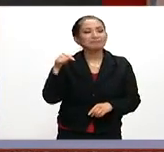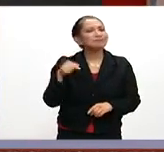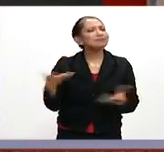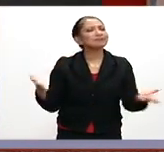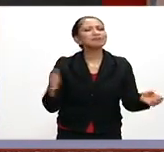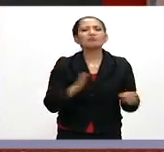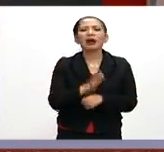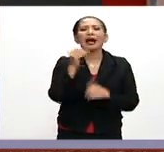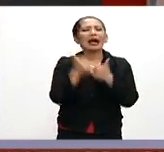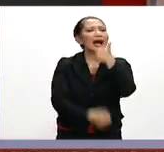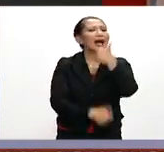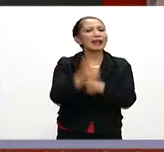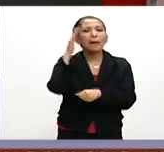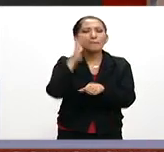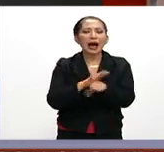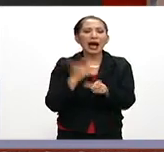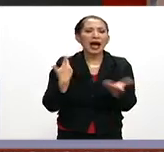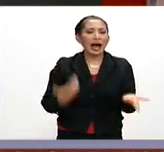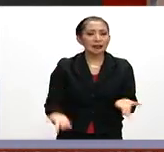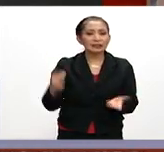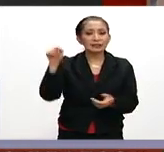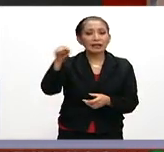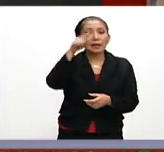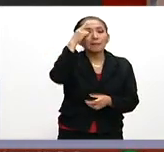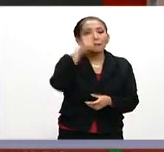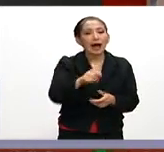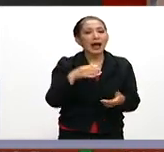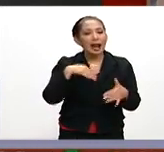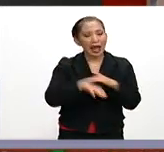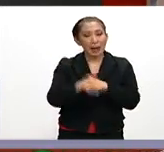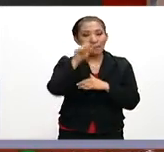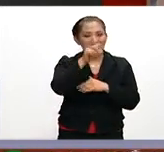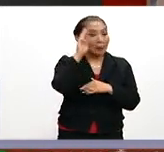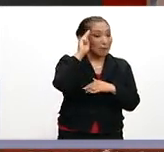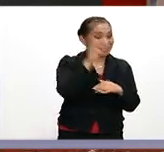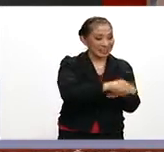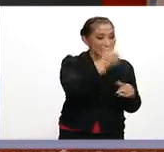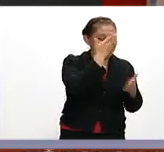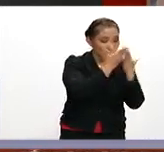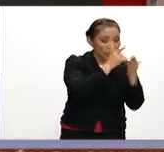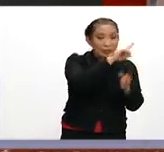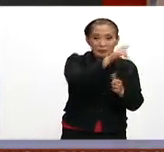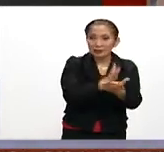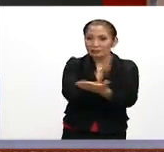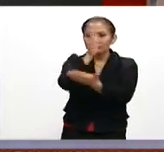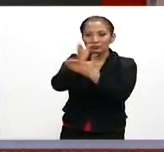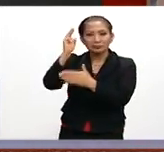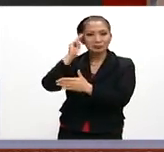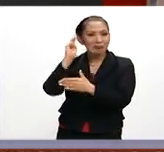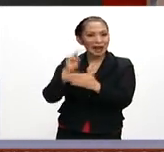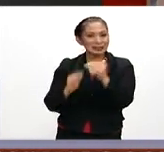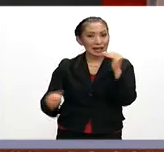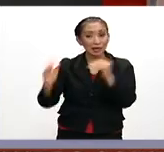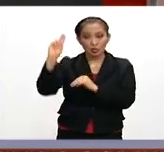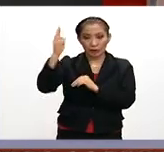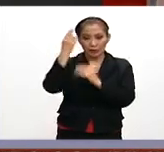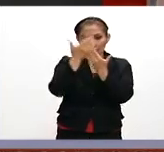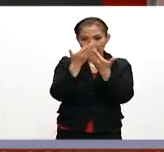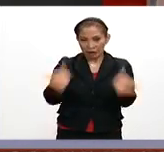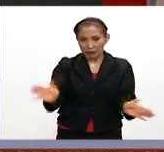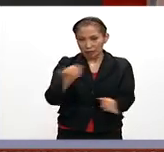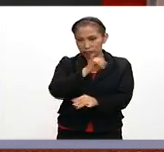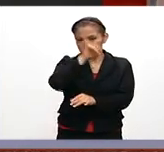las carreras más apropiadas, las carreras para poder acceder justamente a esta maestría? Y al ser la universidad abierta y a